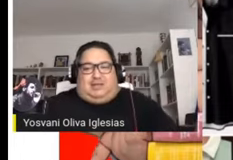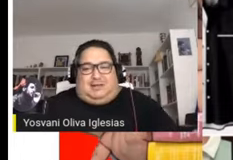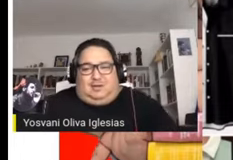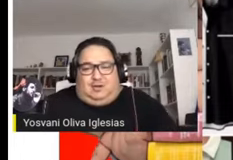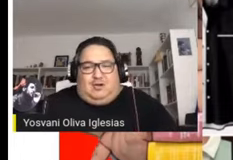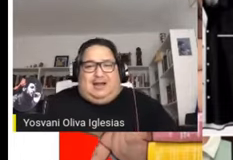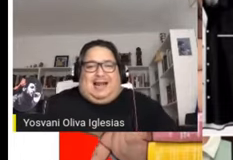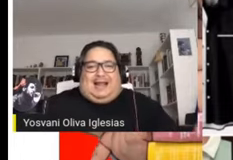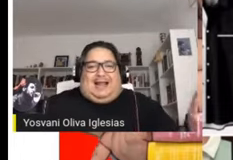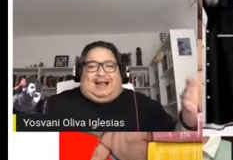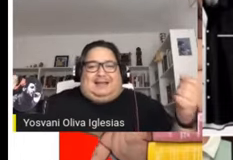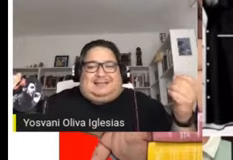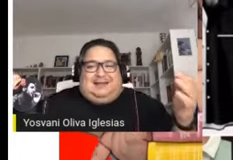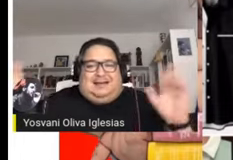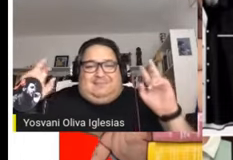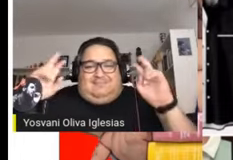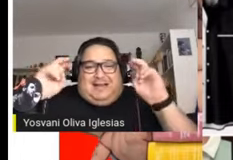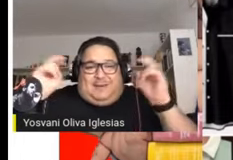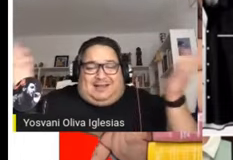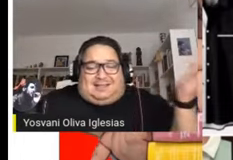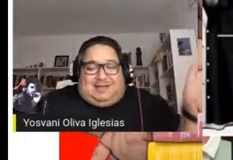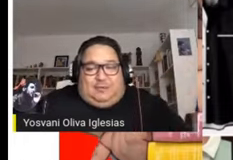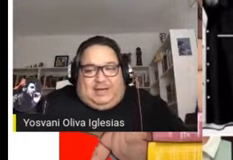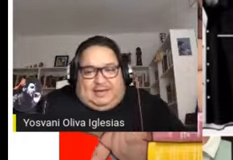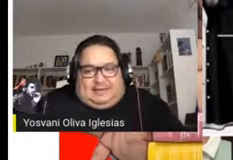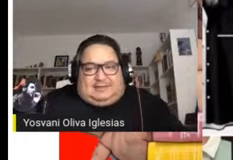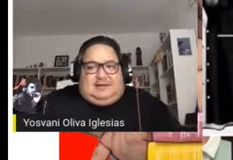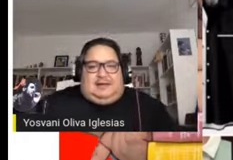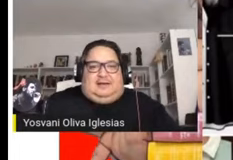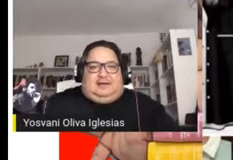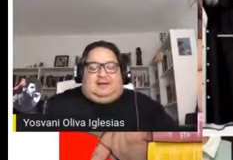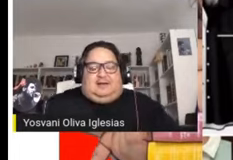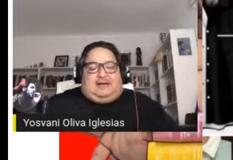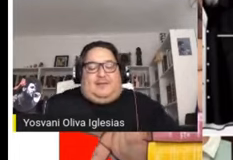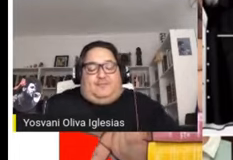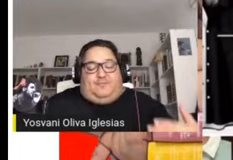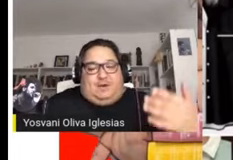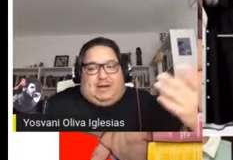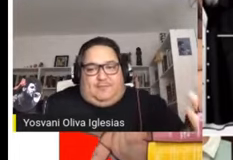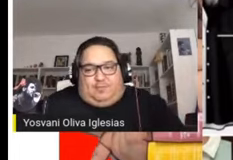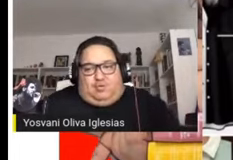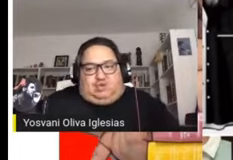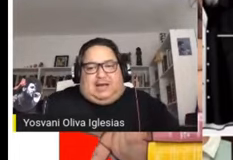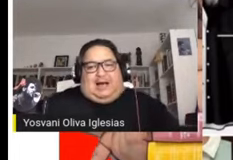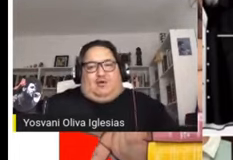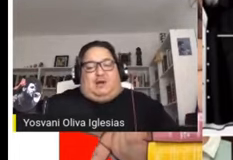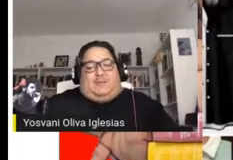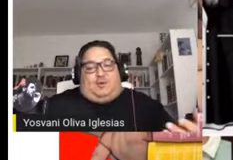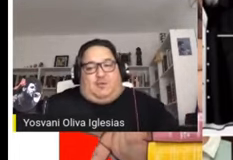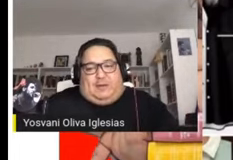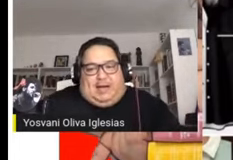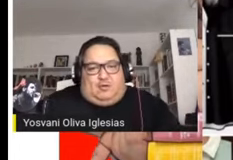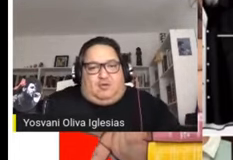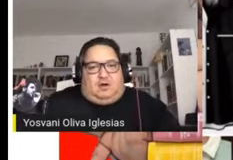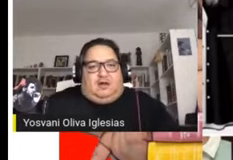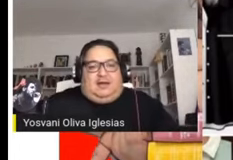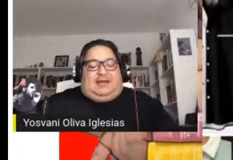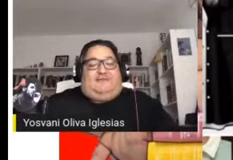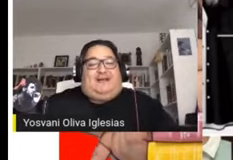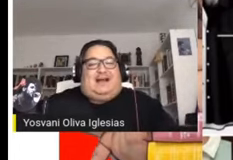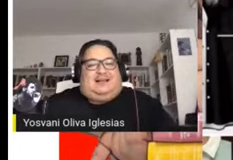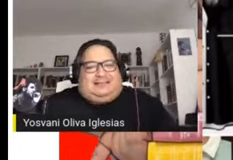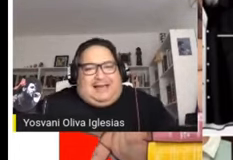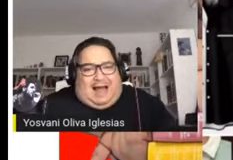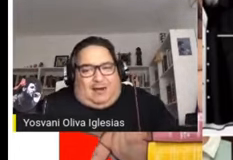el genocidio, las guerras llamadas civiles que impulsaron, que promovieron